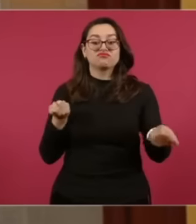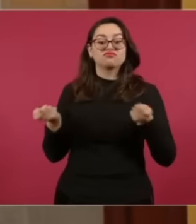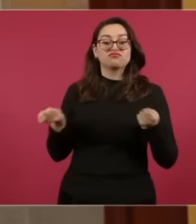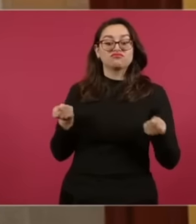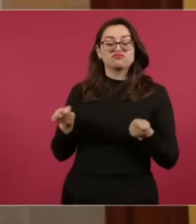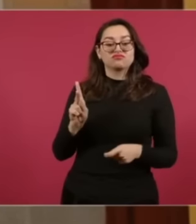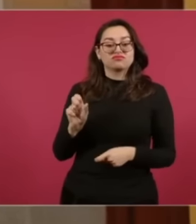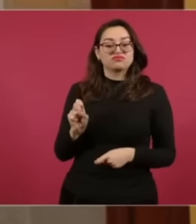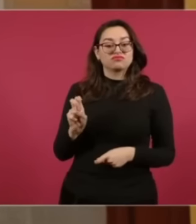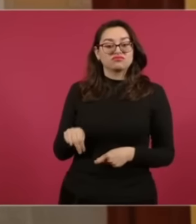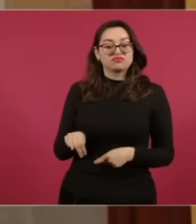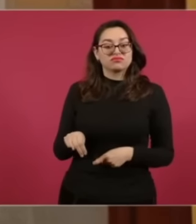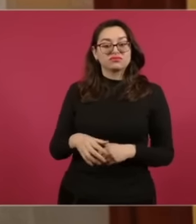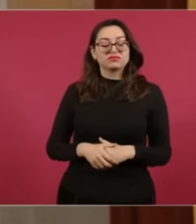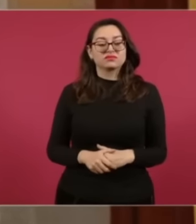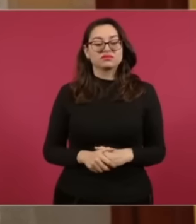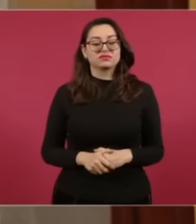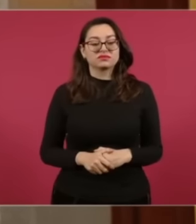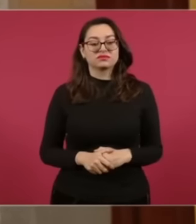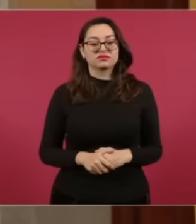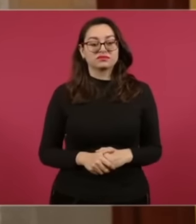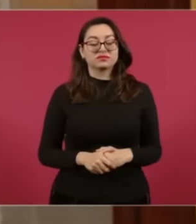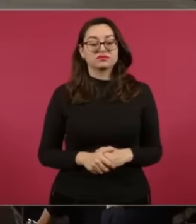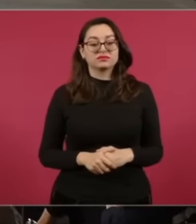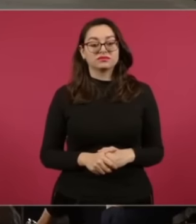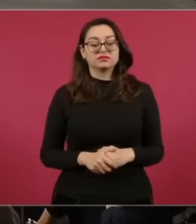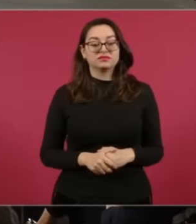La Ratificación De Un Señor